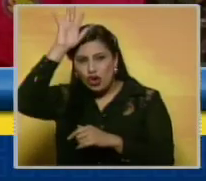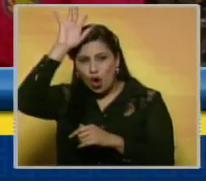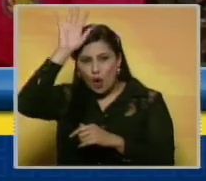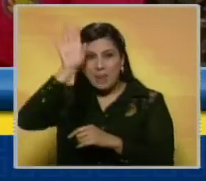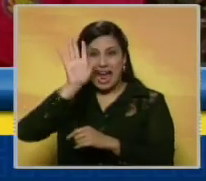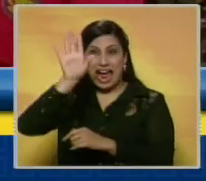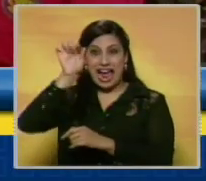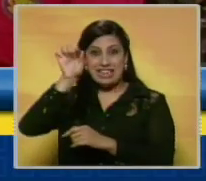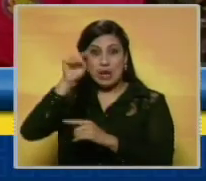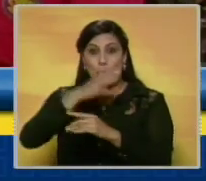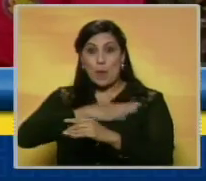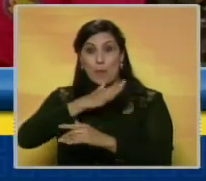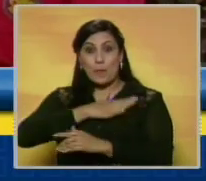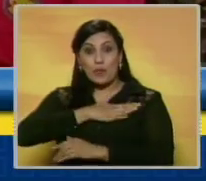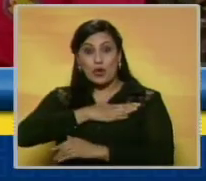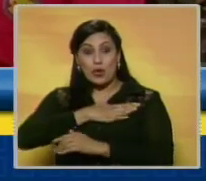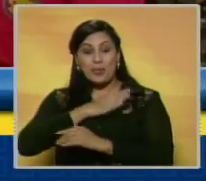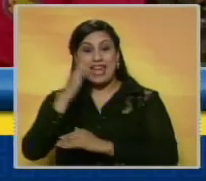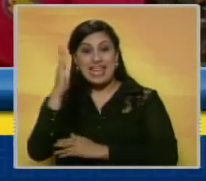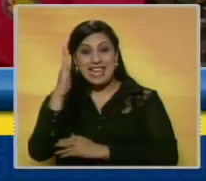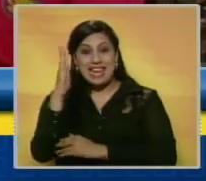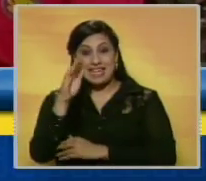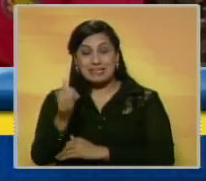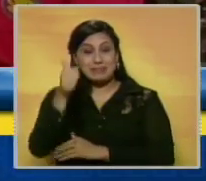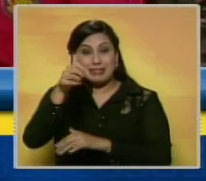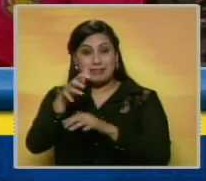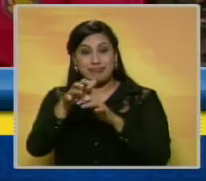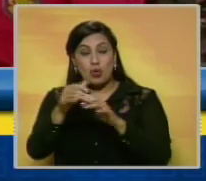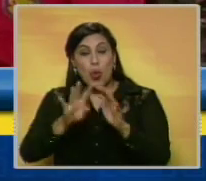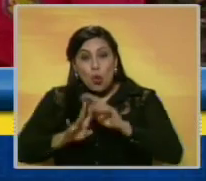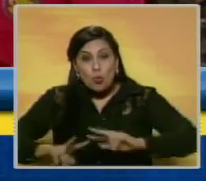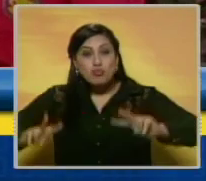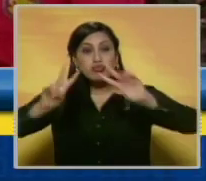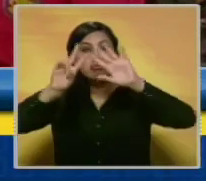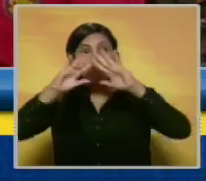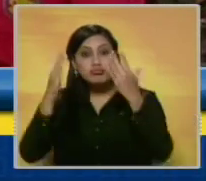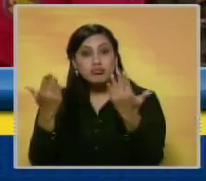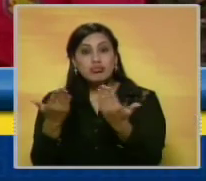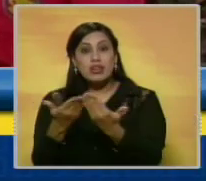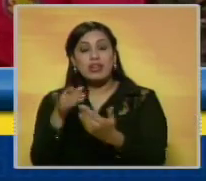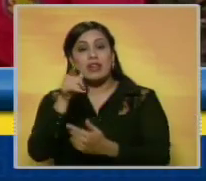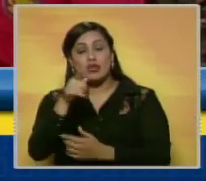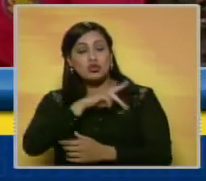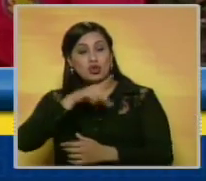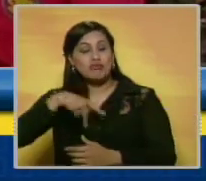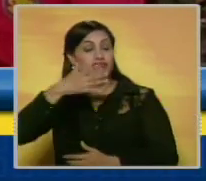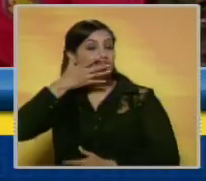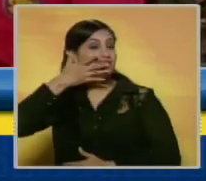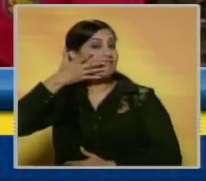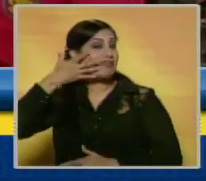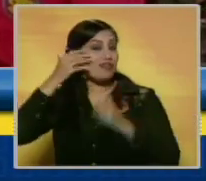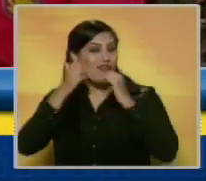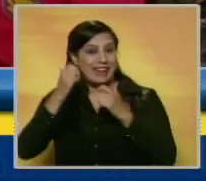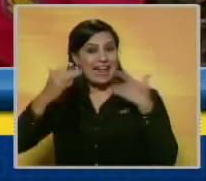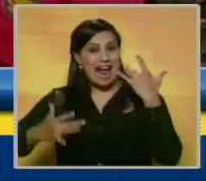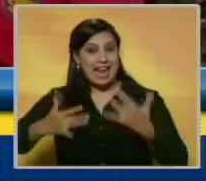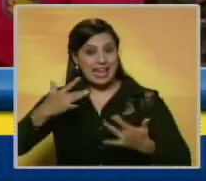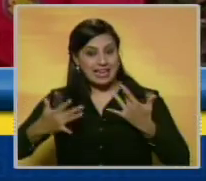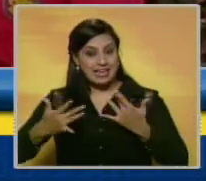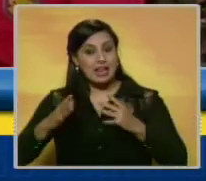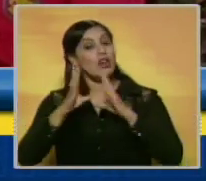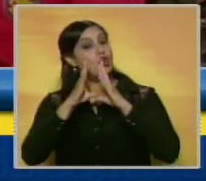es la sede propia de nuestra Iglesia universal, para nosotros es un motivo de orgullo y de bastante alegría.